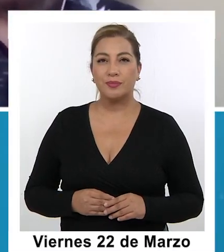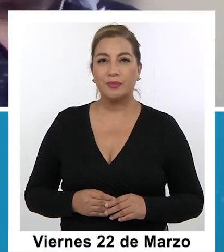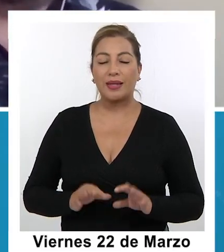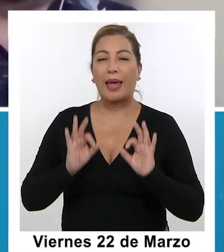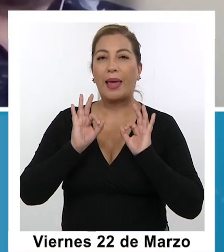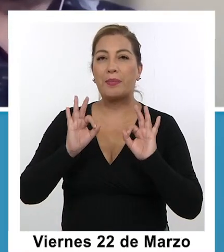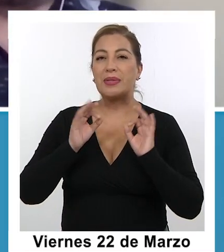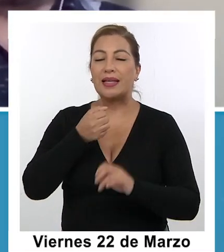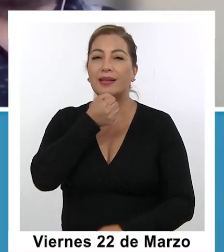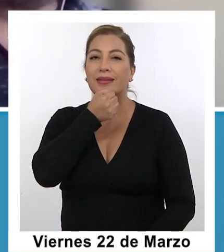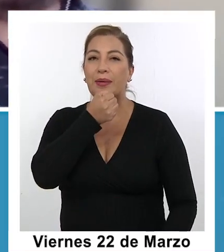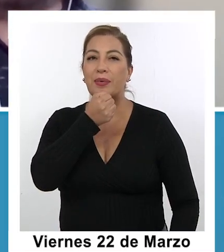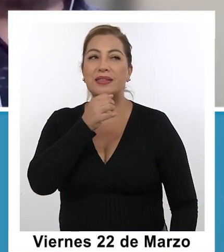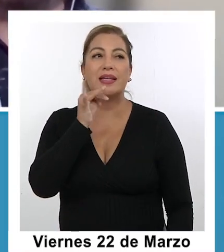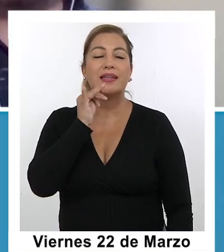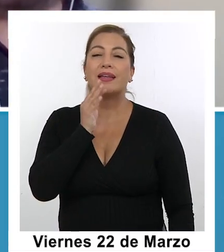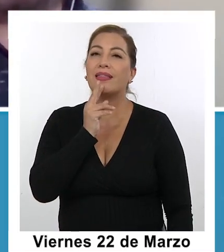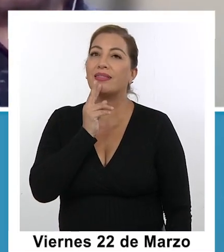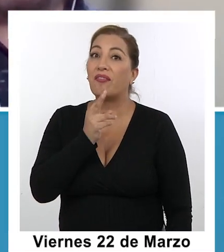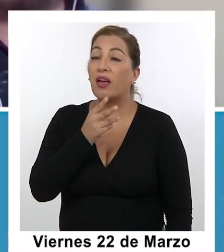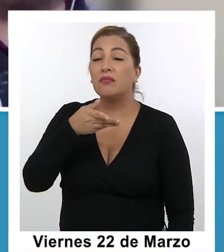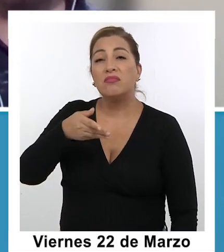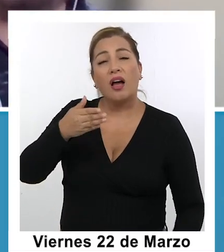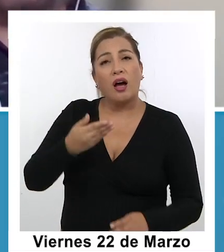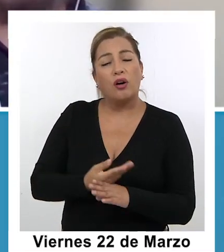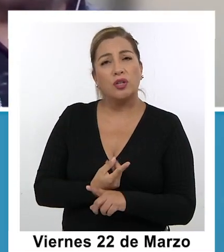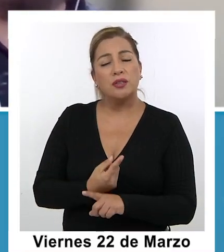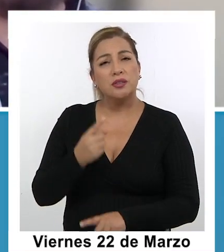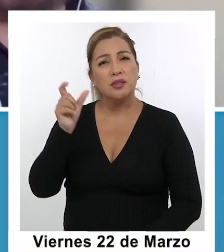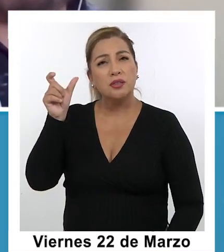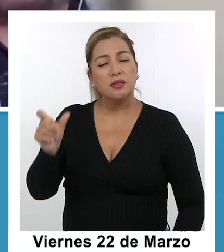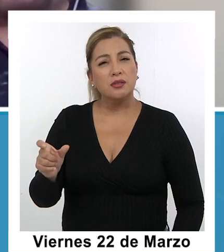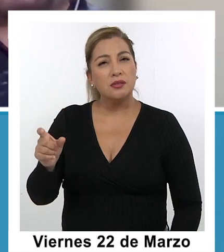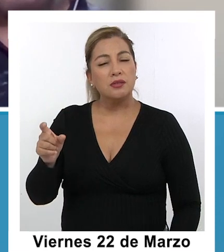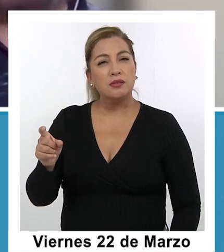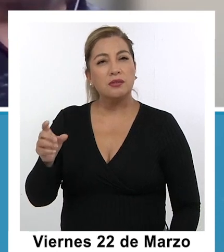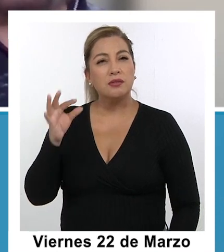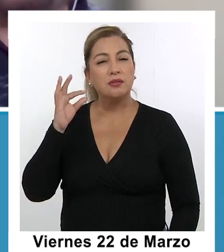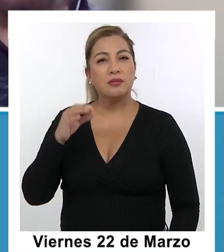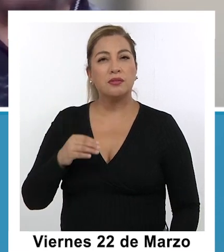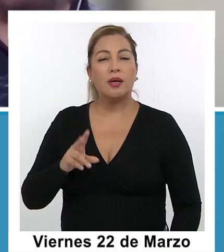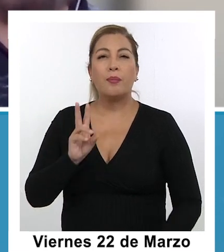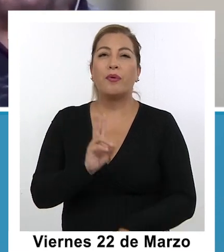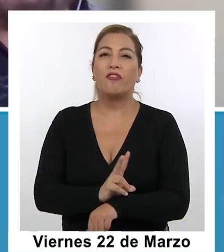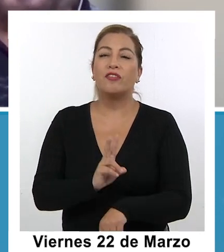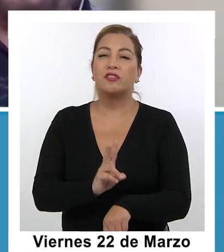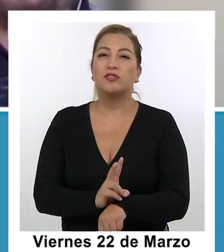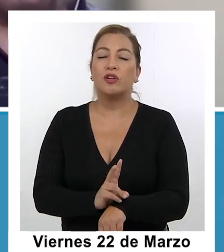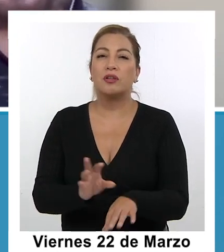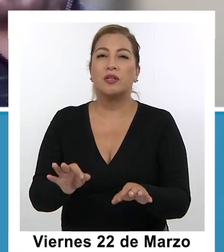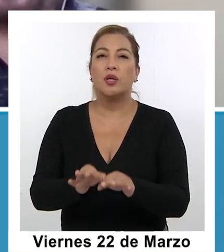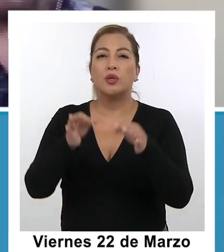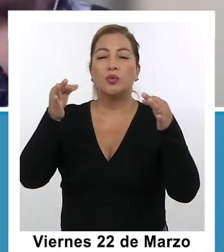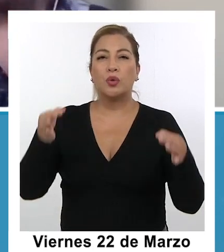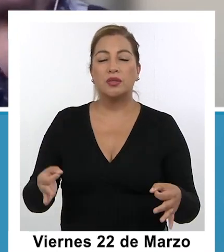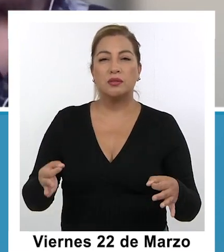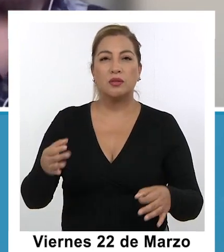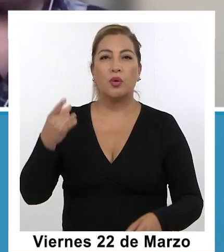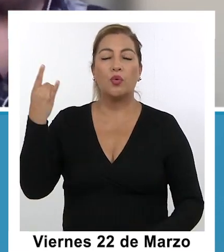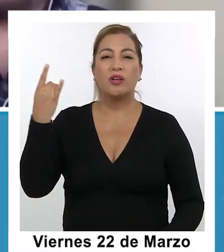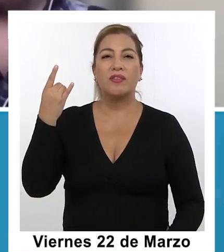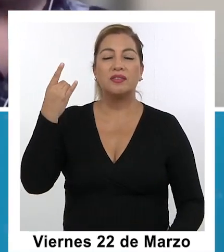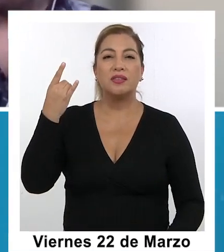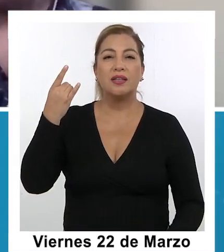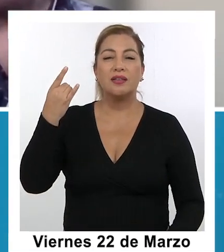especial de prensa en Iquique Televisión en esta oportunidad estamos con la Académica de Educación de la Universidad Los